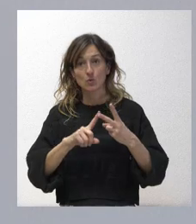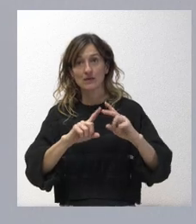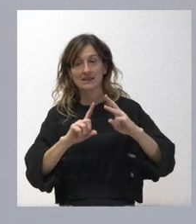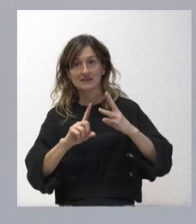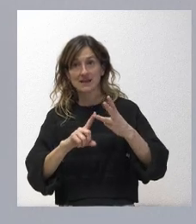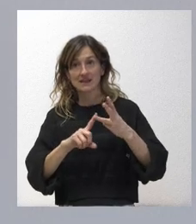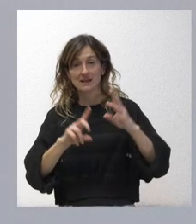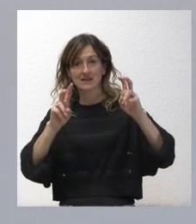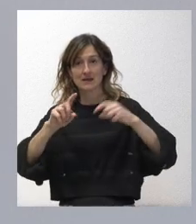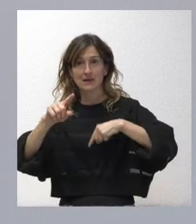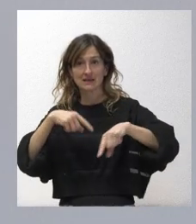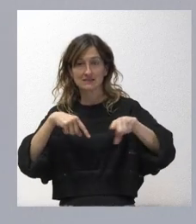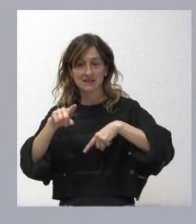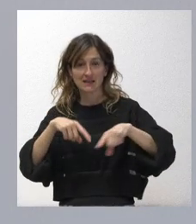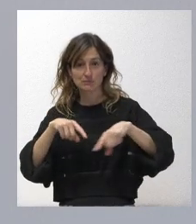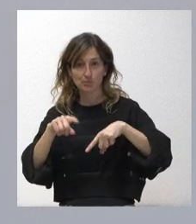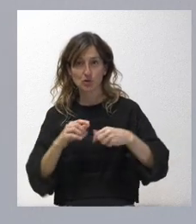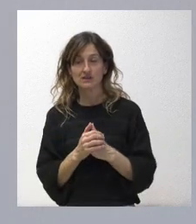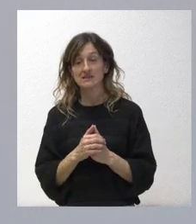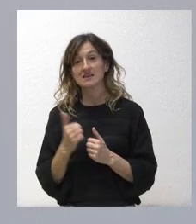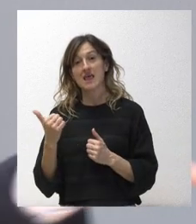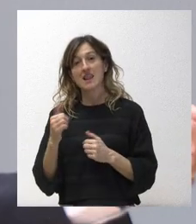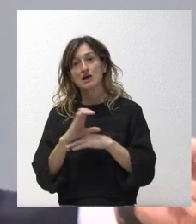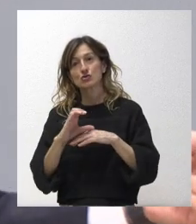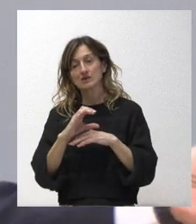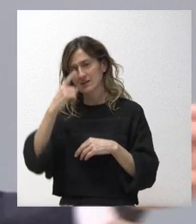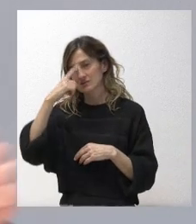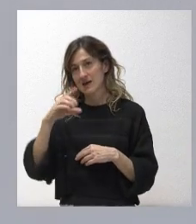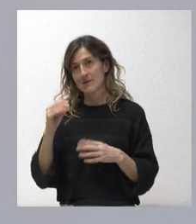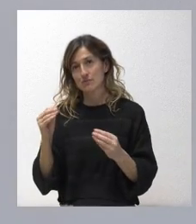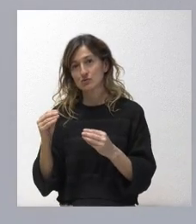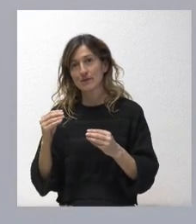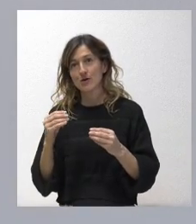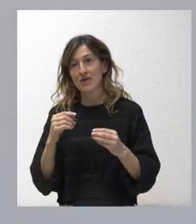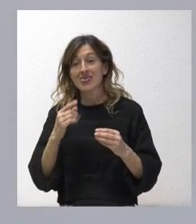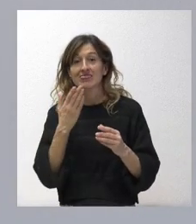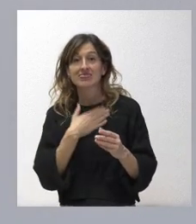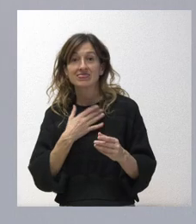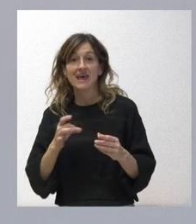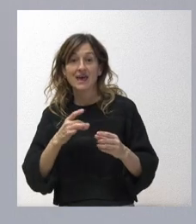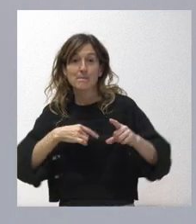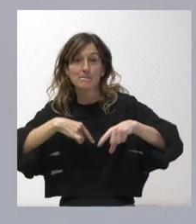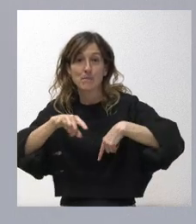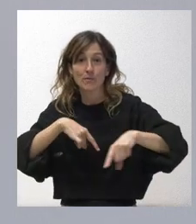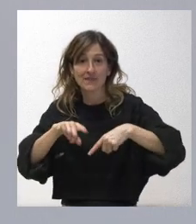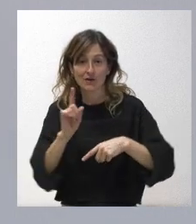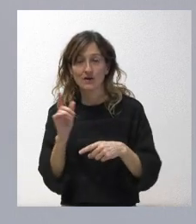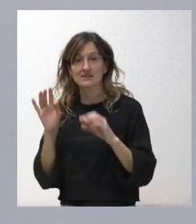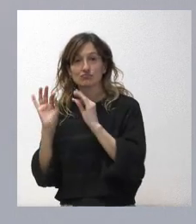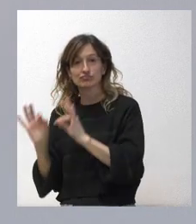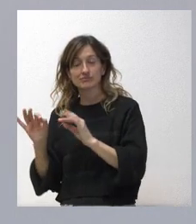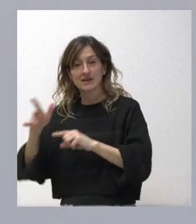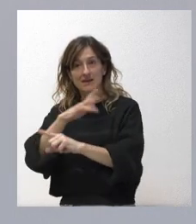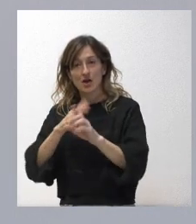materia de transportes y es verdad que el consejero sabe mucho, pero no es el consejero de movilidad. Este es el de Medio Ambiente, ordenación del